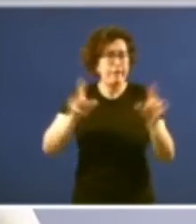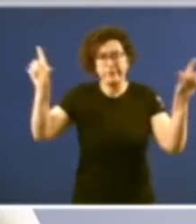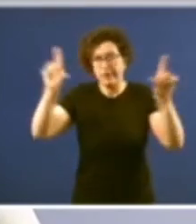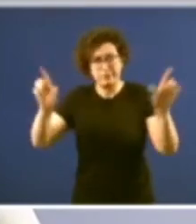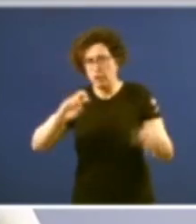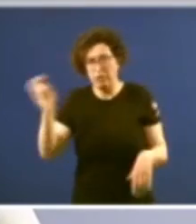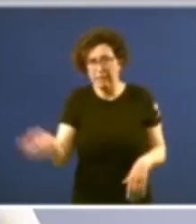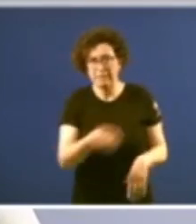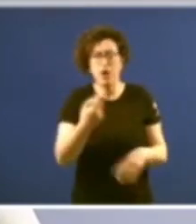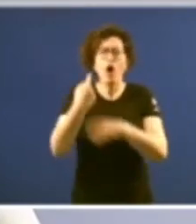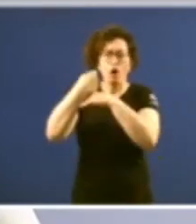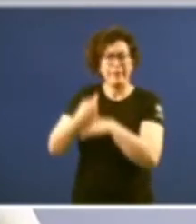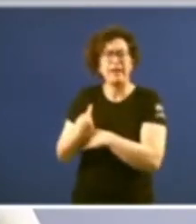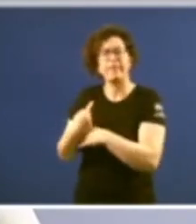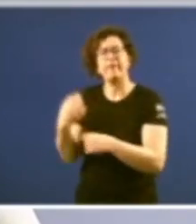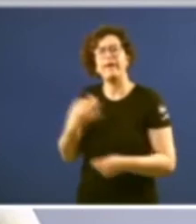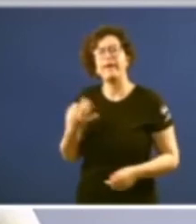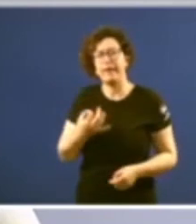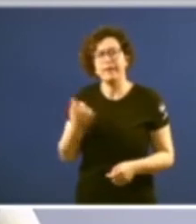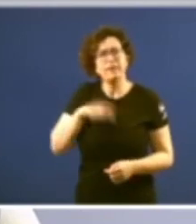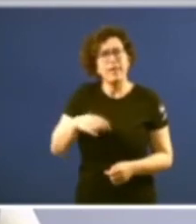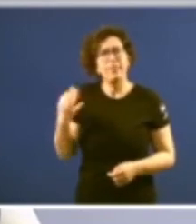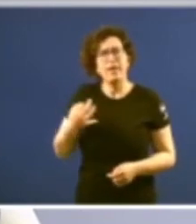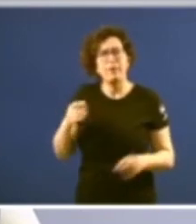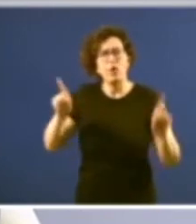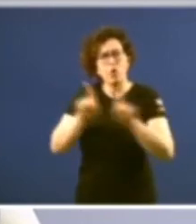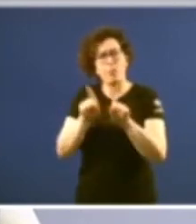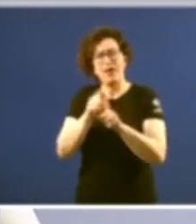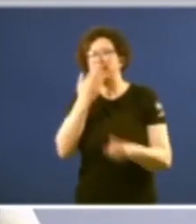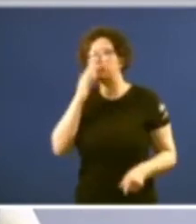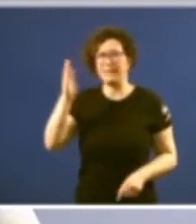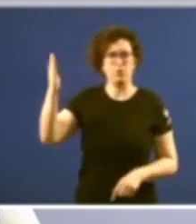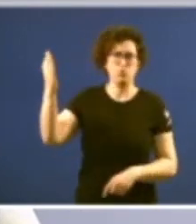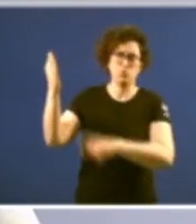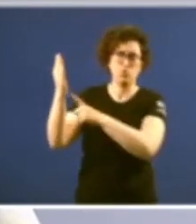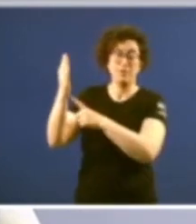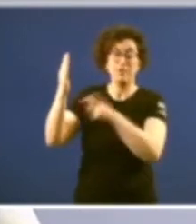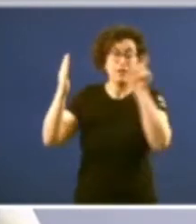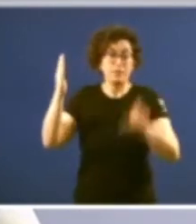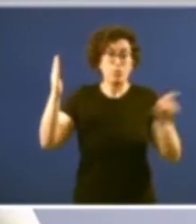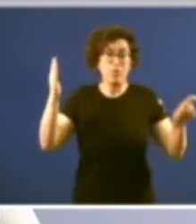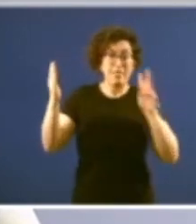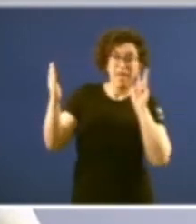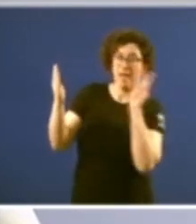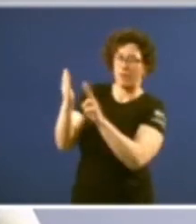televisións teñen obriga tamén de ser unha especie de espelle no que os cidadans se sintan